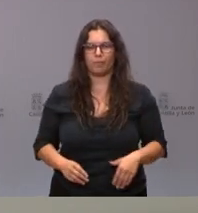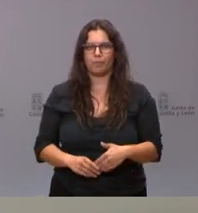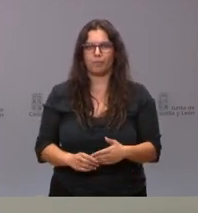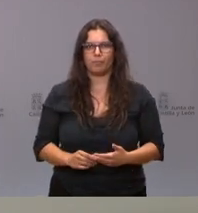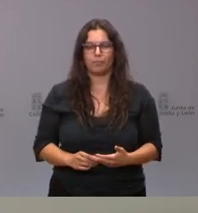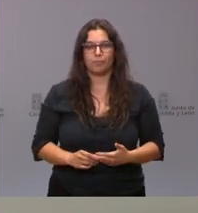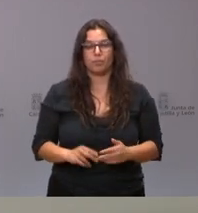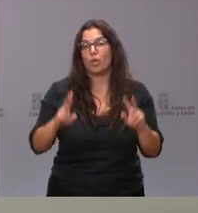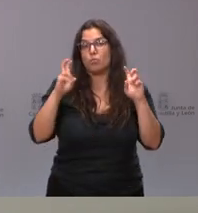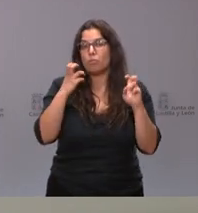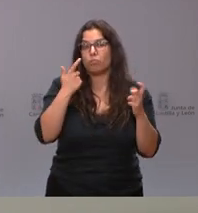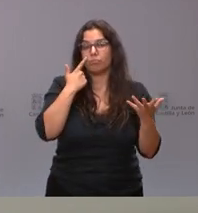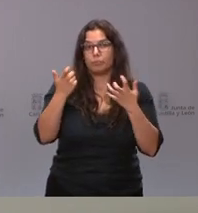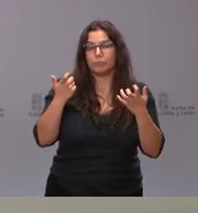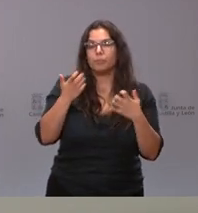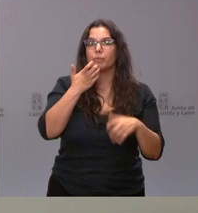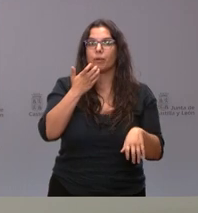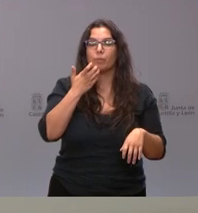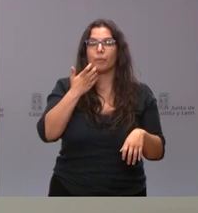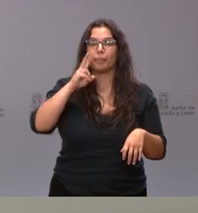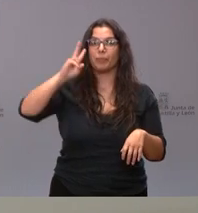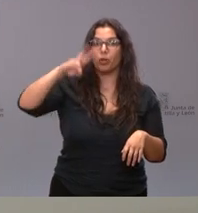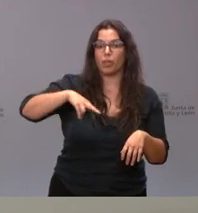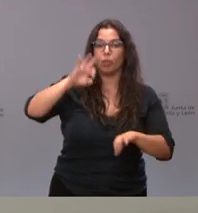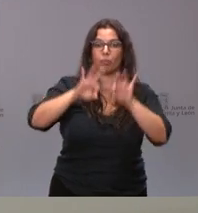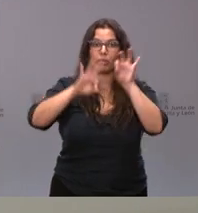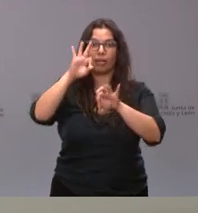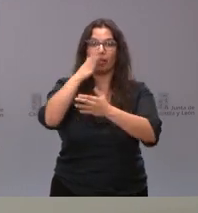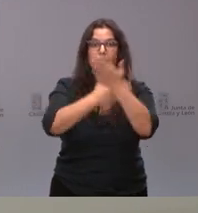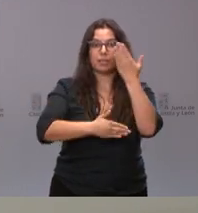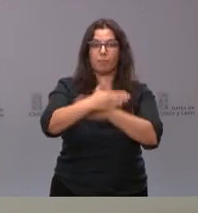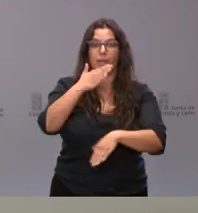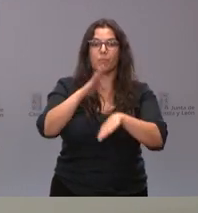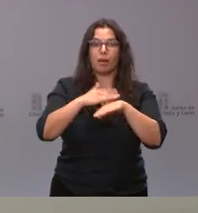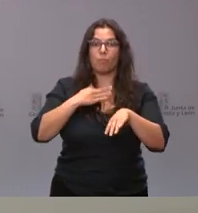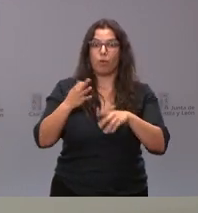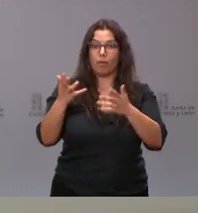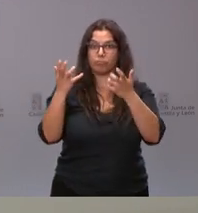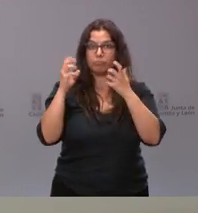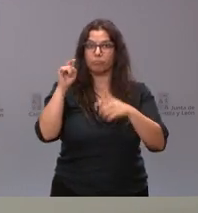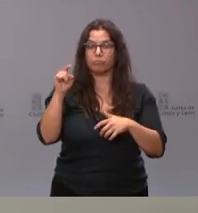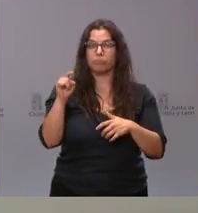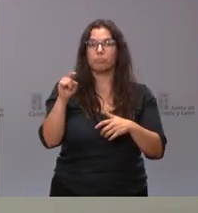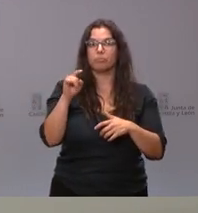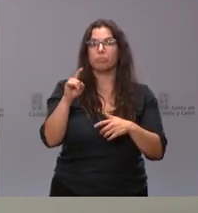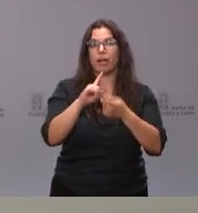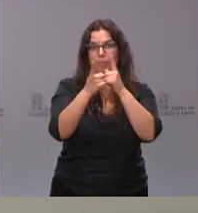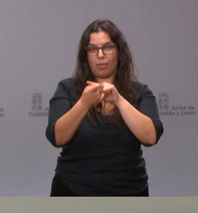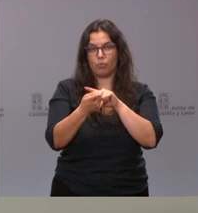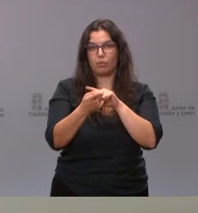Como novedades, el grado reconocido de discapacidad para verse favorecido por estas medidas se ve modificado